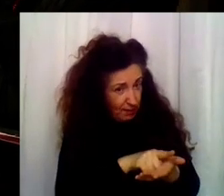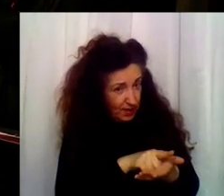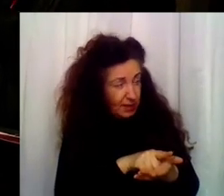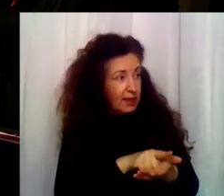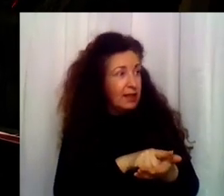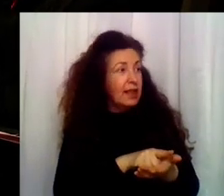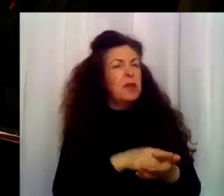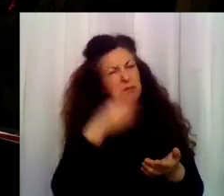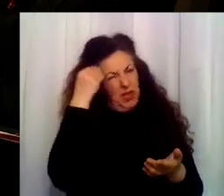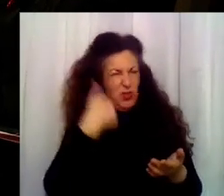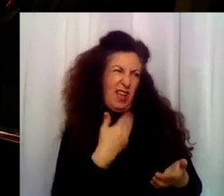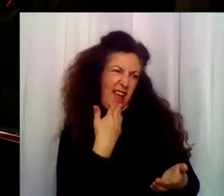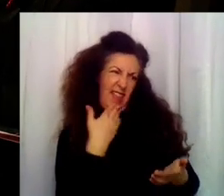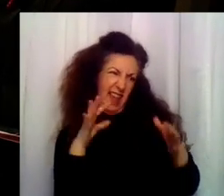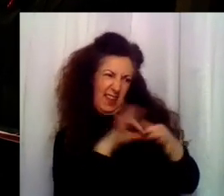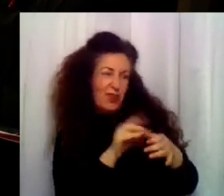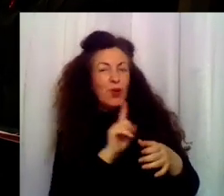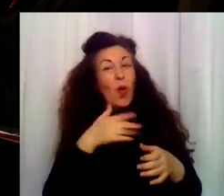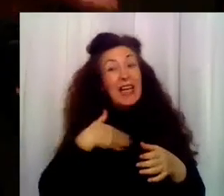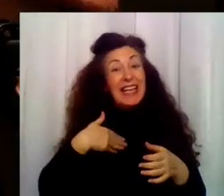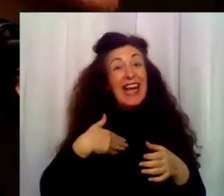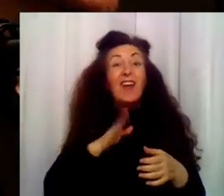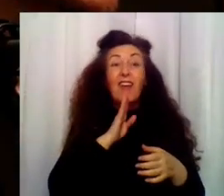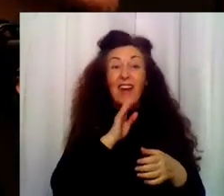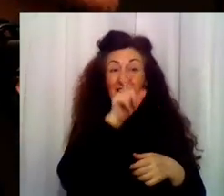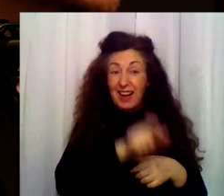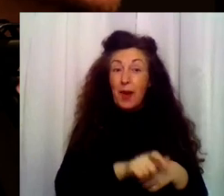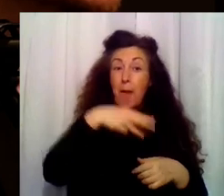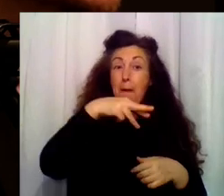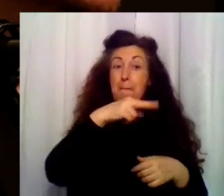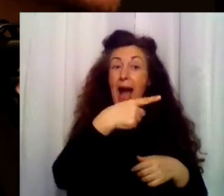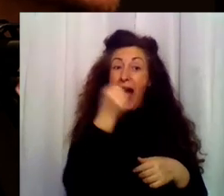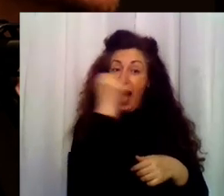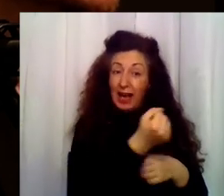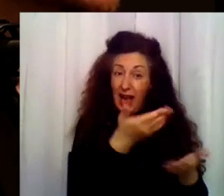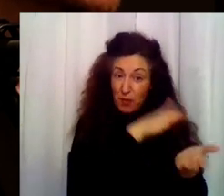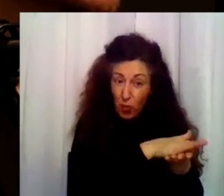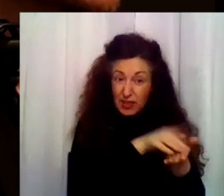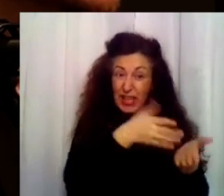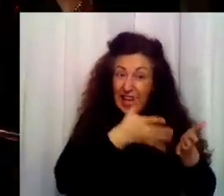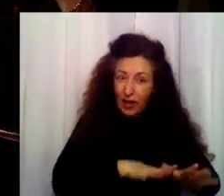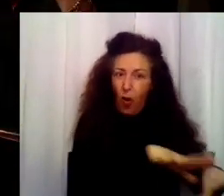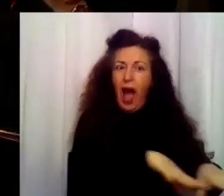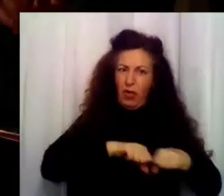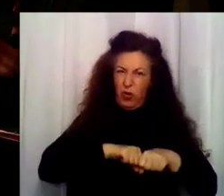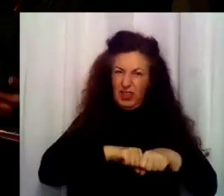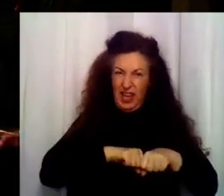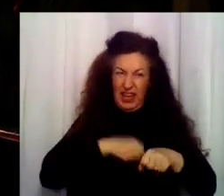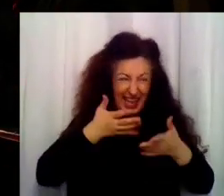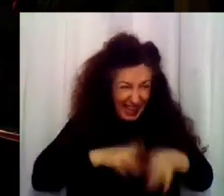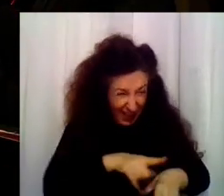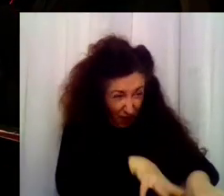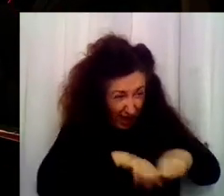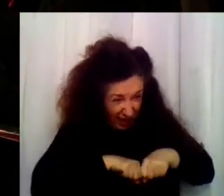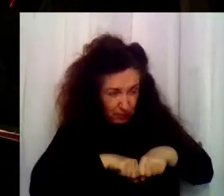Natalia, tal vez es un poco tarde. Quiero adoptar al niño de Marga. ¿Qué? ¿Cómo? Pero, ver, ¿adoptar al niño de Marga? Pero, Natalia,